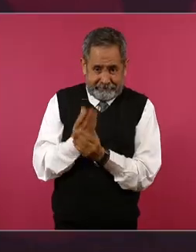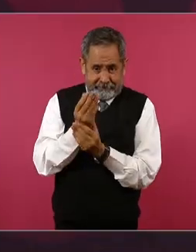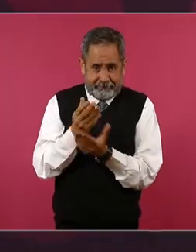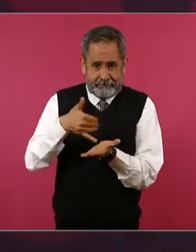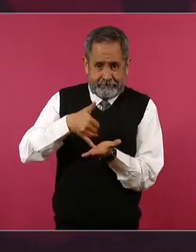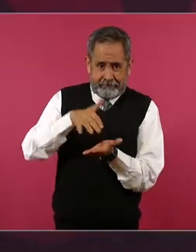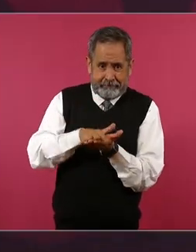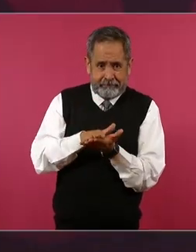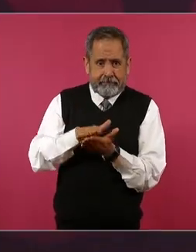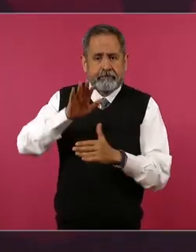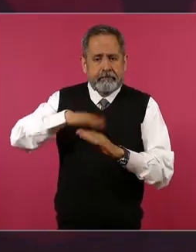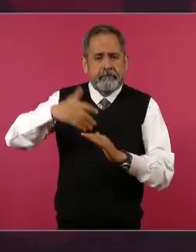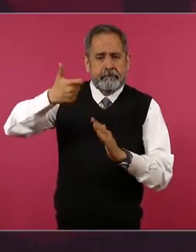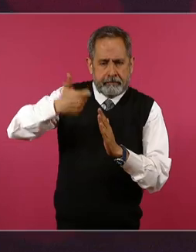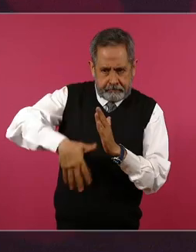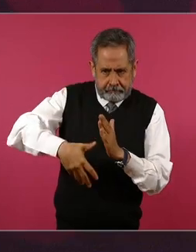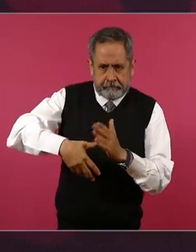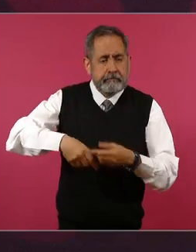más barata